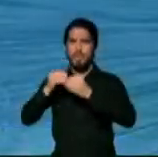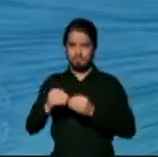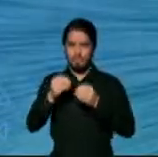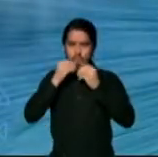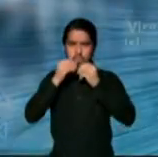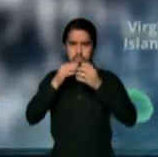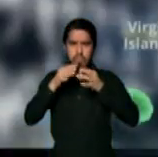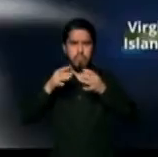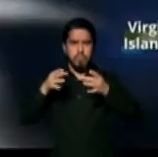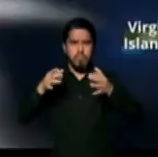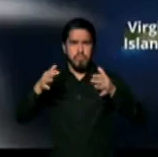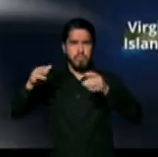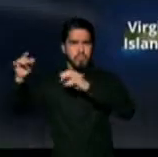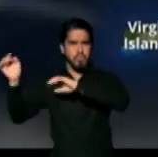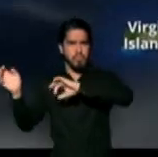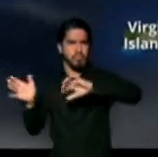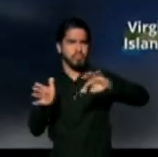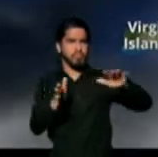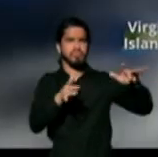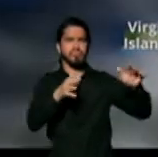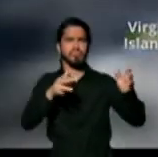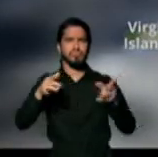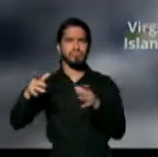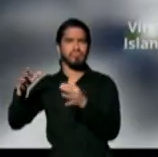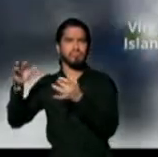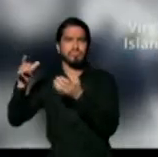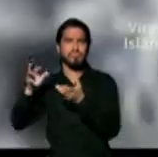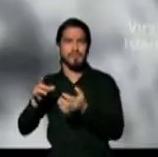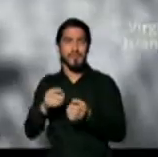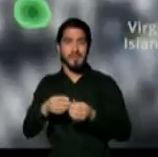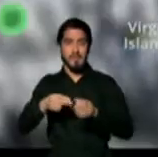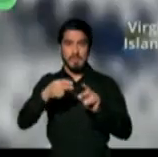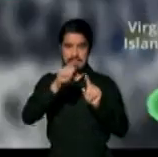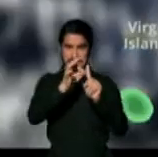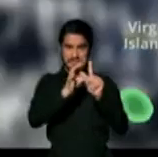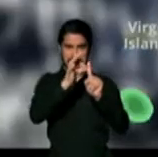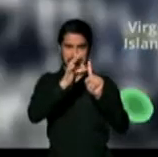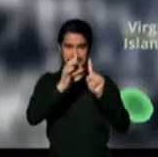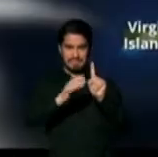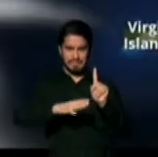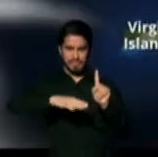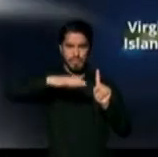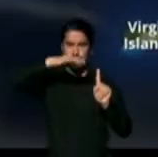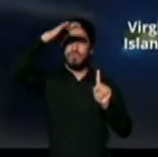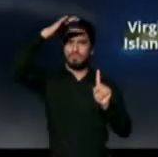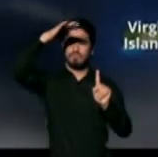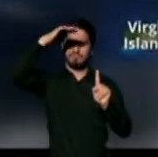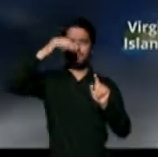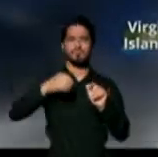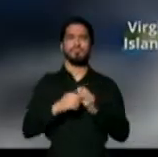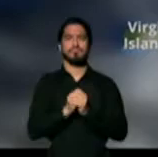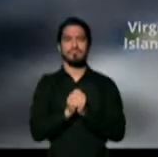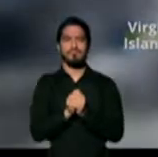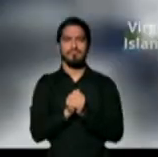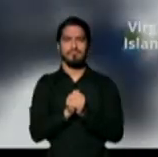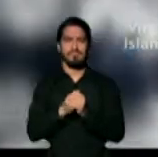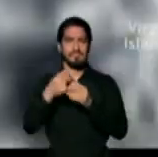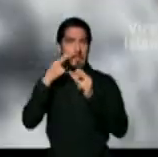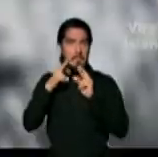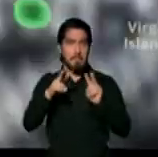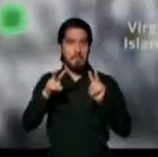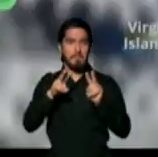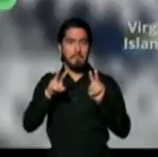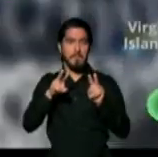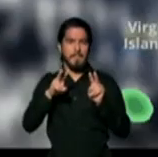desde el este sureste que también ayuda a aumentar esas temperaturas vean lo que proyecta el modelo meteorológico para el resto de la tarde